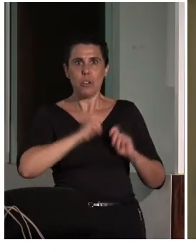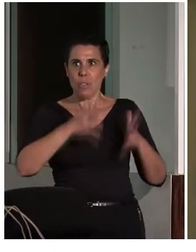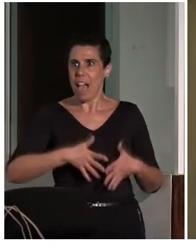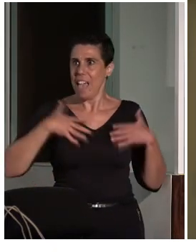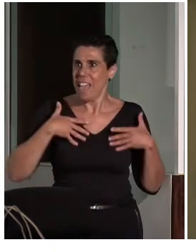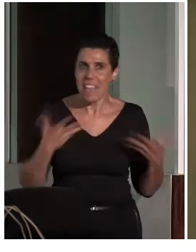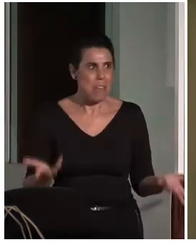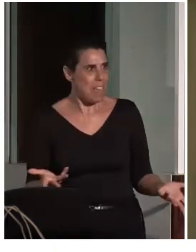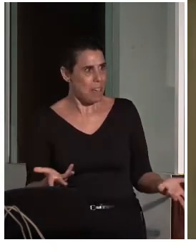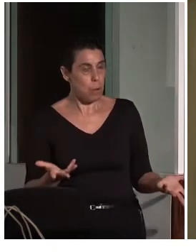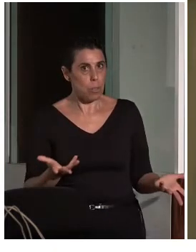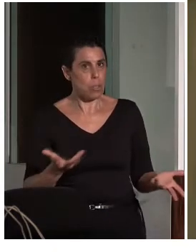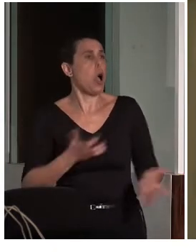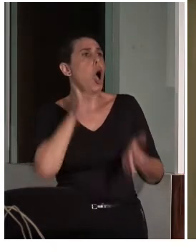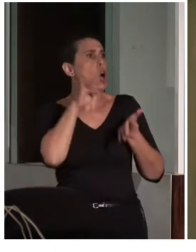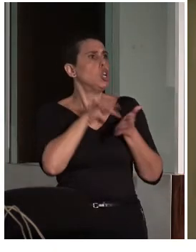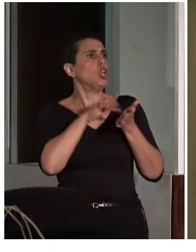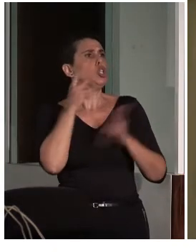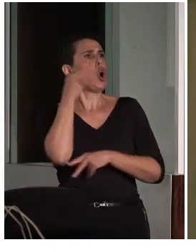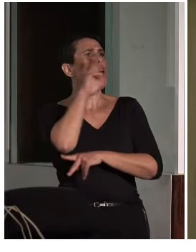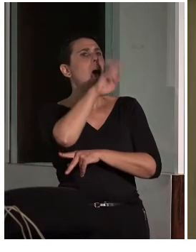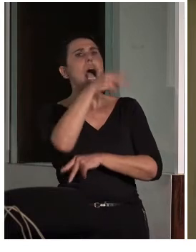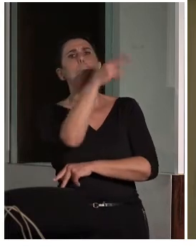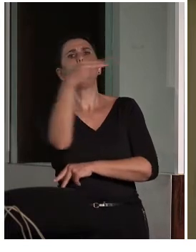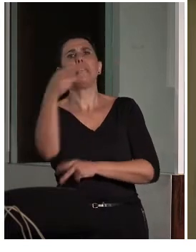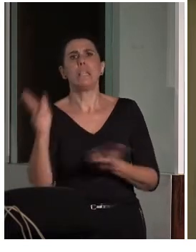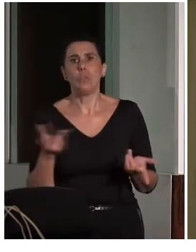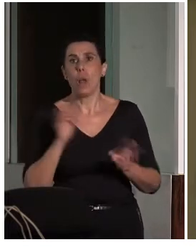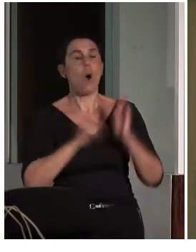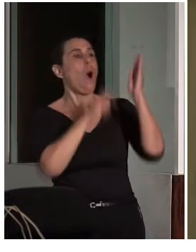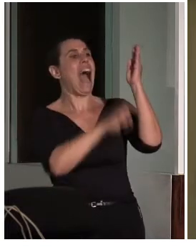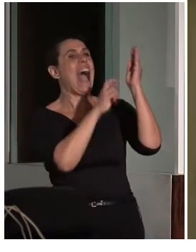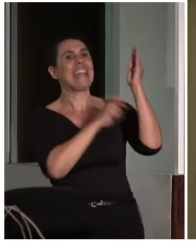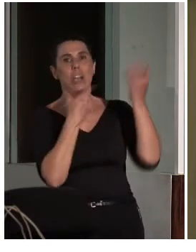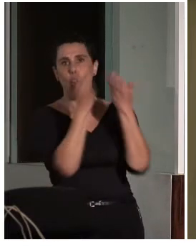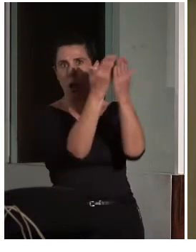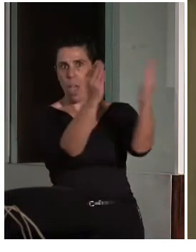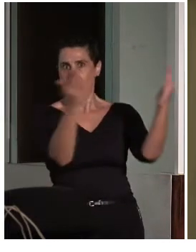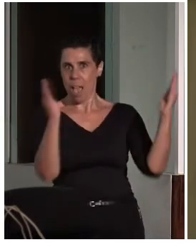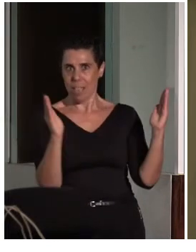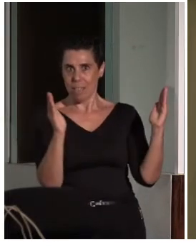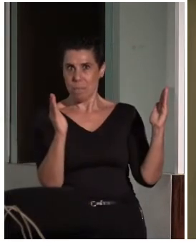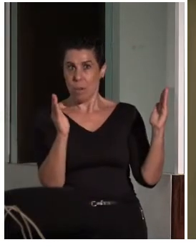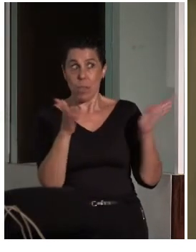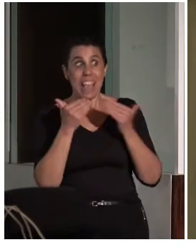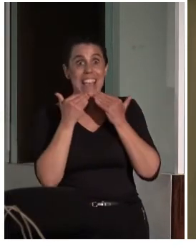cuando vamos a ver exposiciones de pintura o arqueología, a través de ese mundo